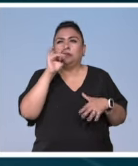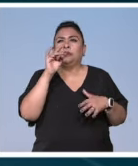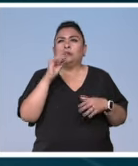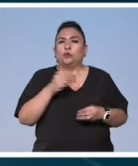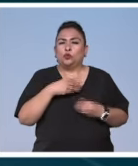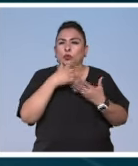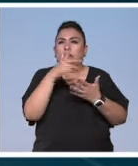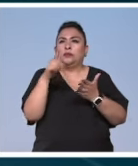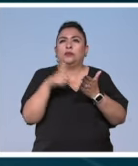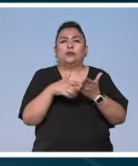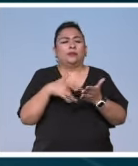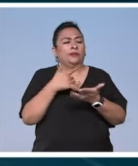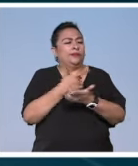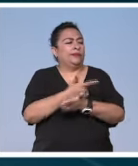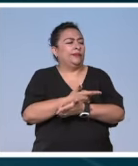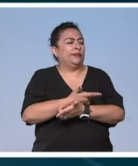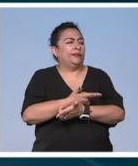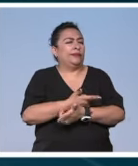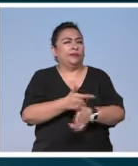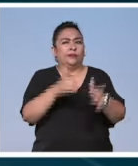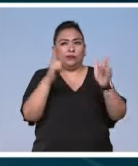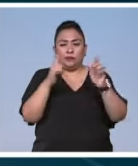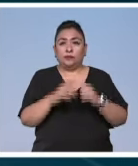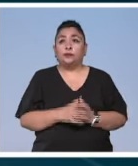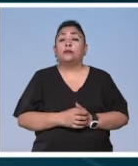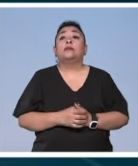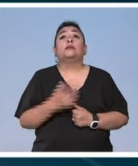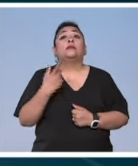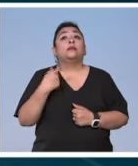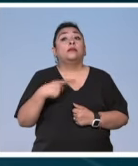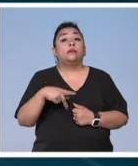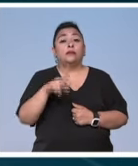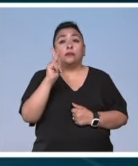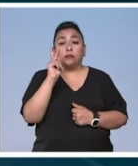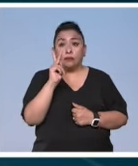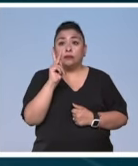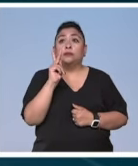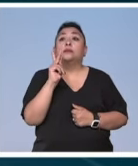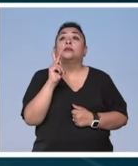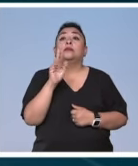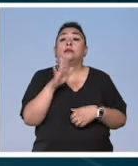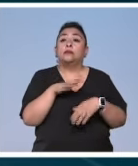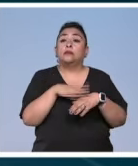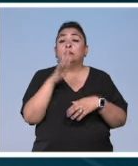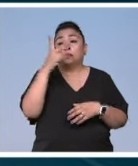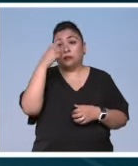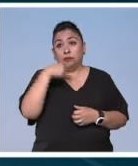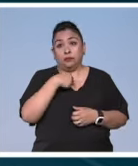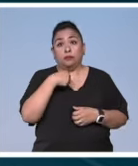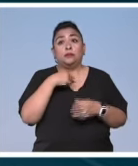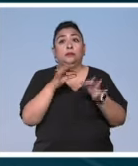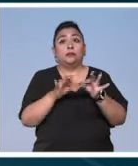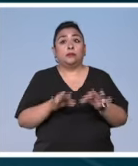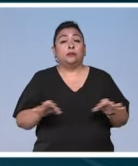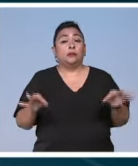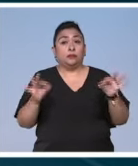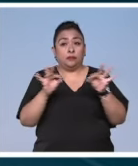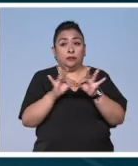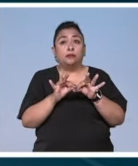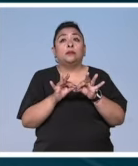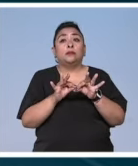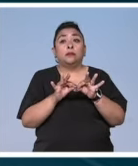libertad absoluta, pero de manera particular. Para mí es muy importante que